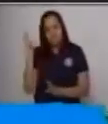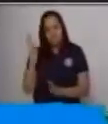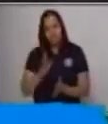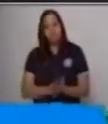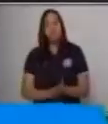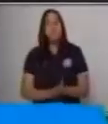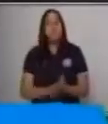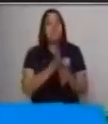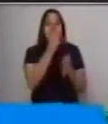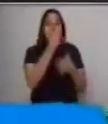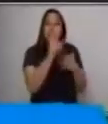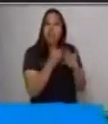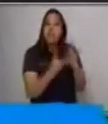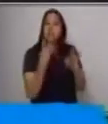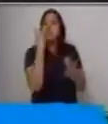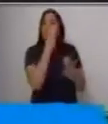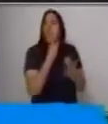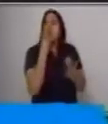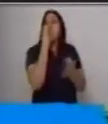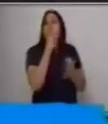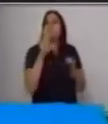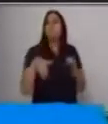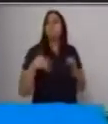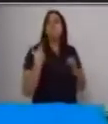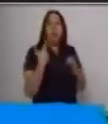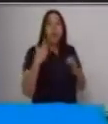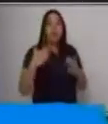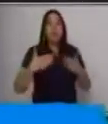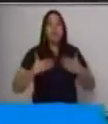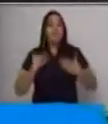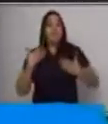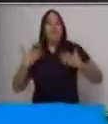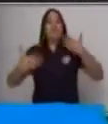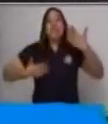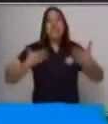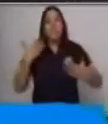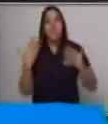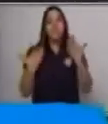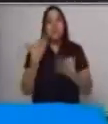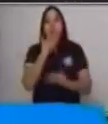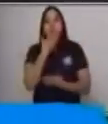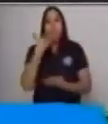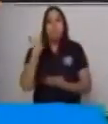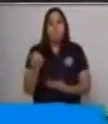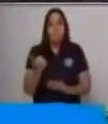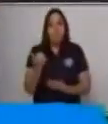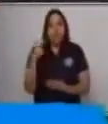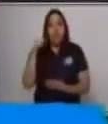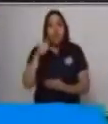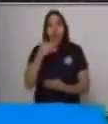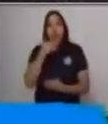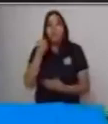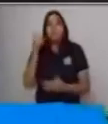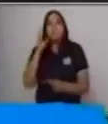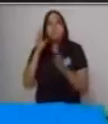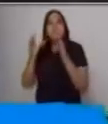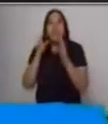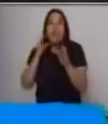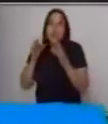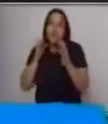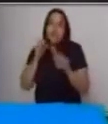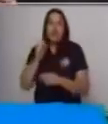La descripción oral nos sirve para expresarnos de una mejor manera, para comunicarnos de una mejor manera